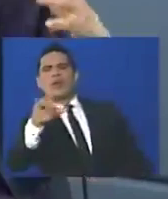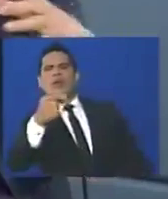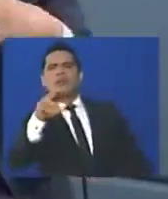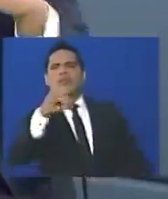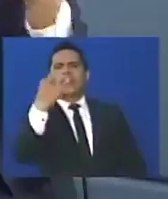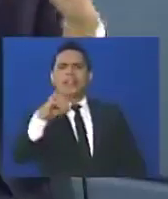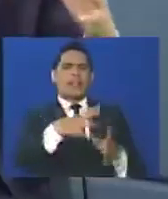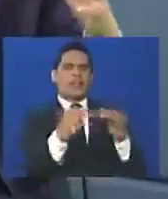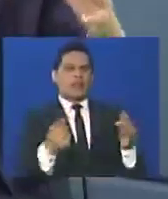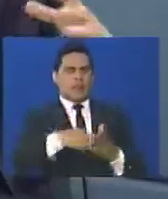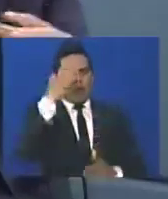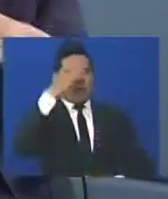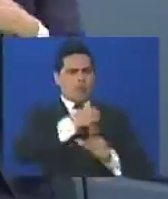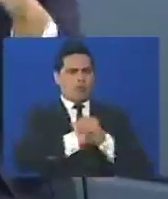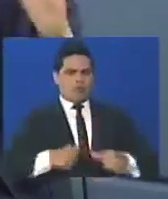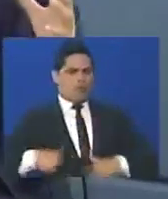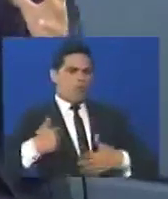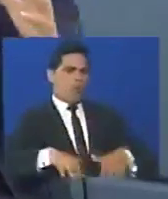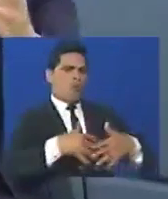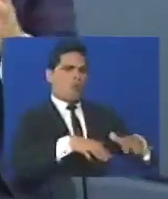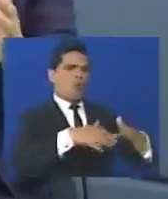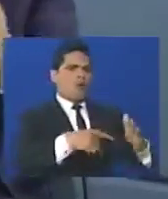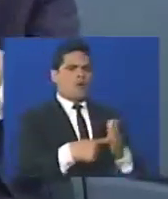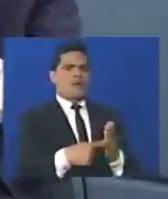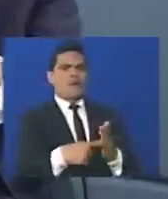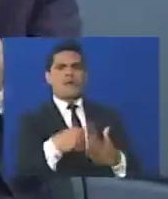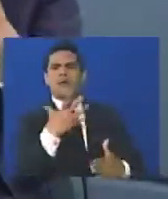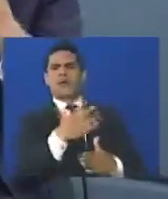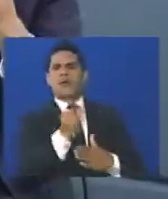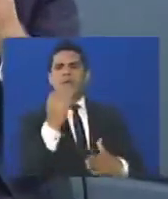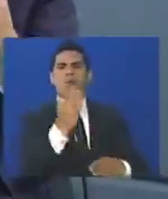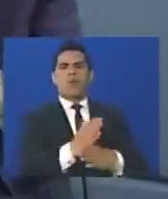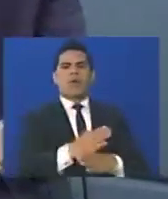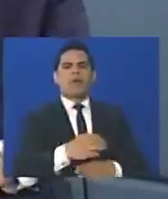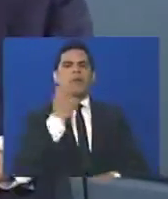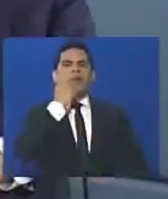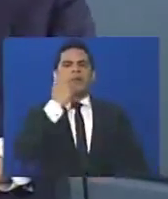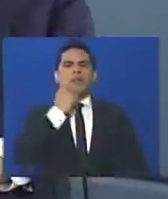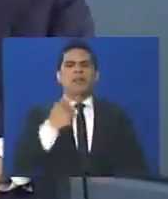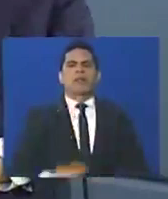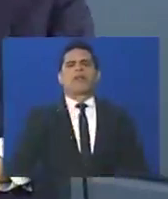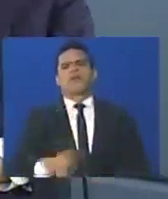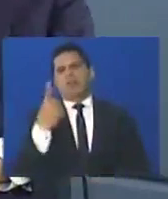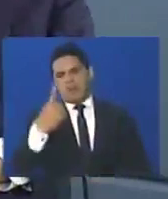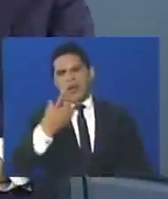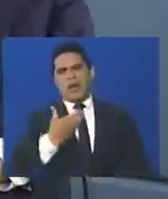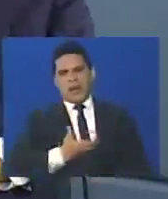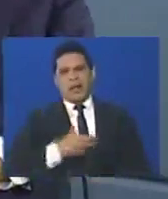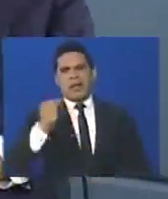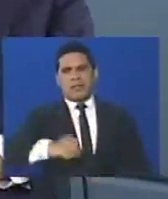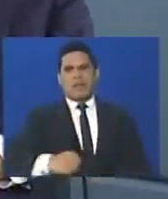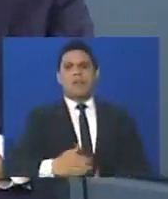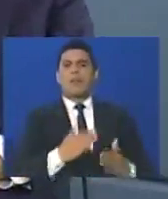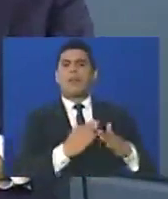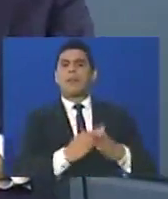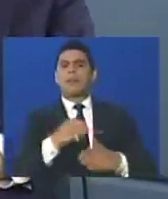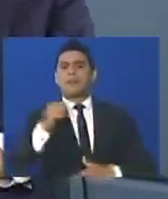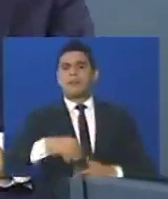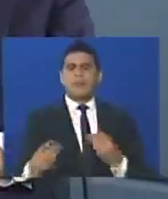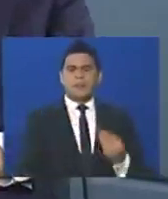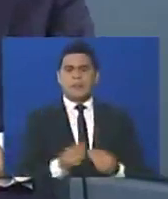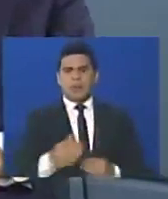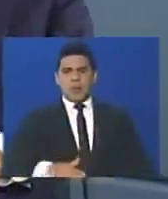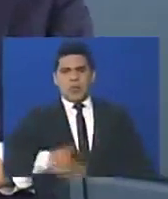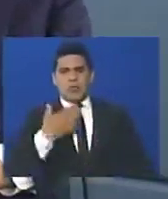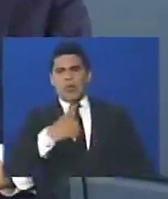moviliza, y todos sus uniformados, y todas las armas, no pueden detener una protesta, entonces un pobre alcalde, va a detener una protesta, perdón, y